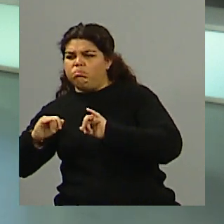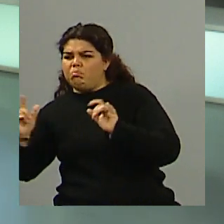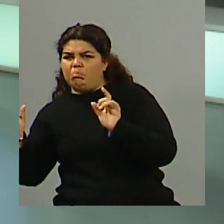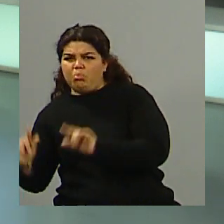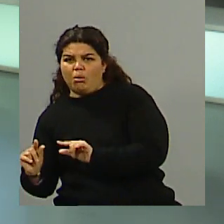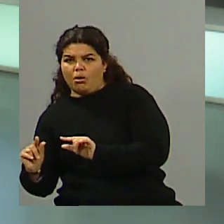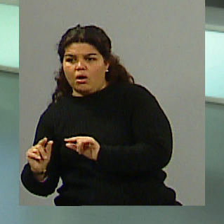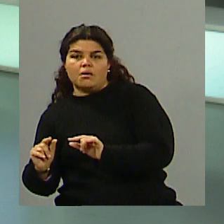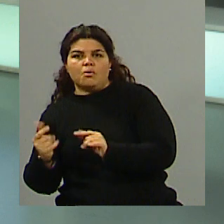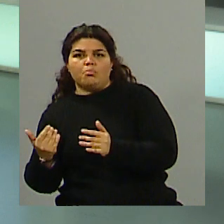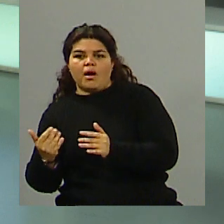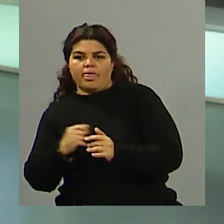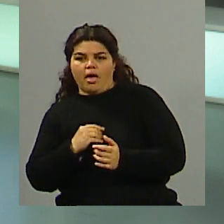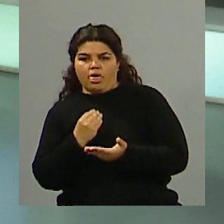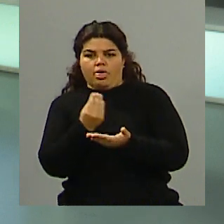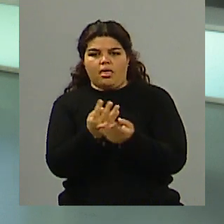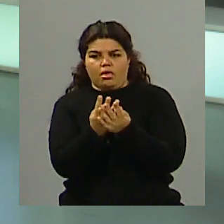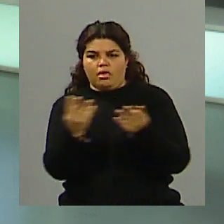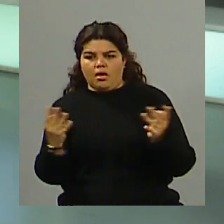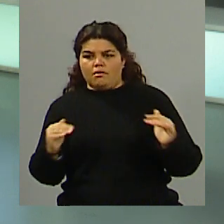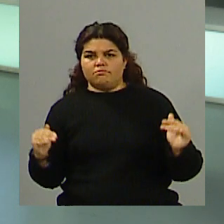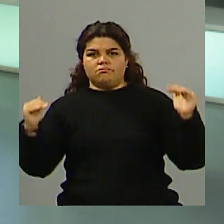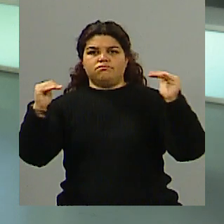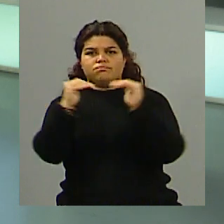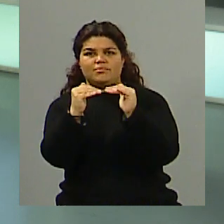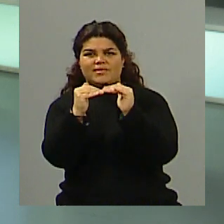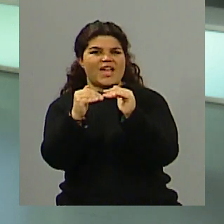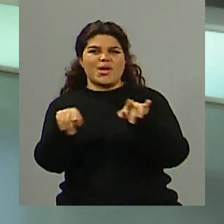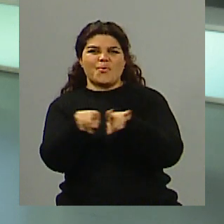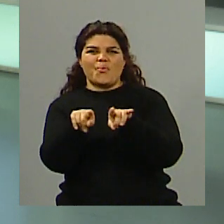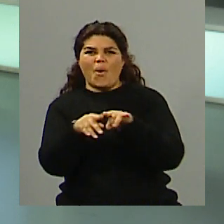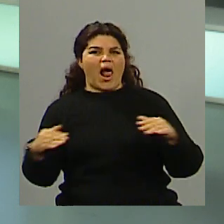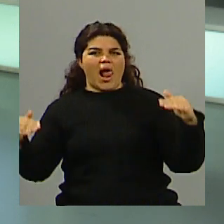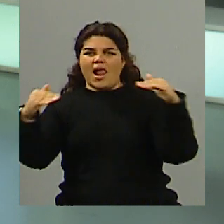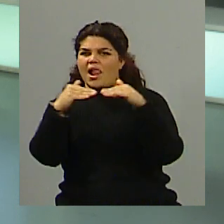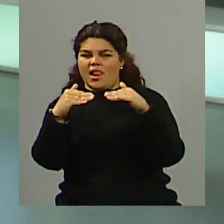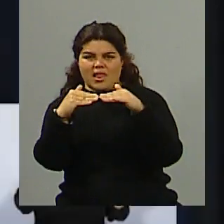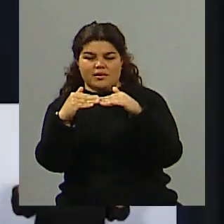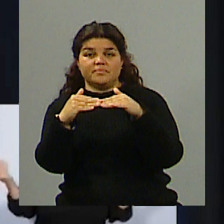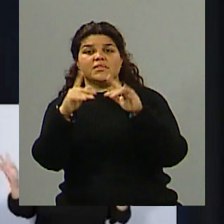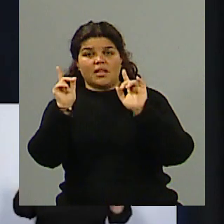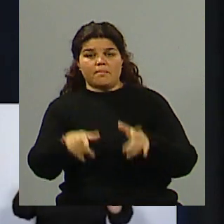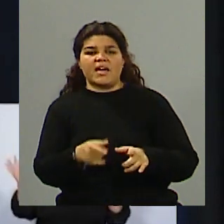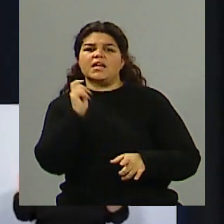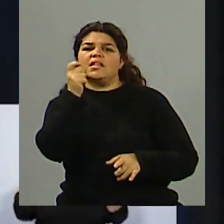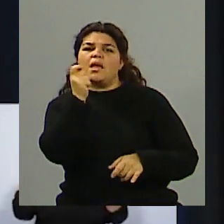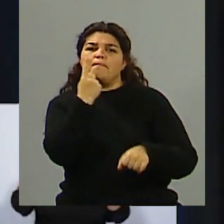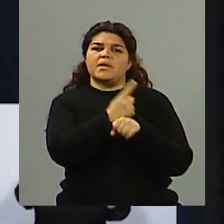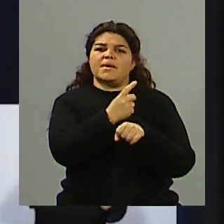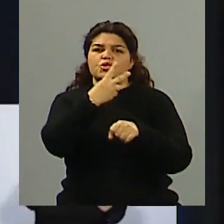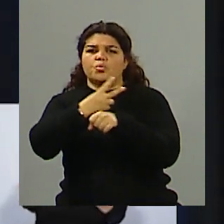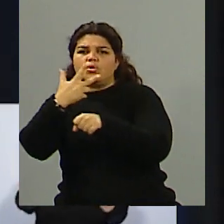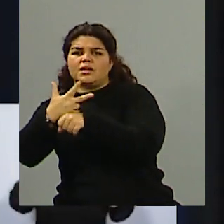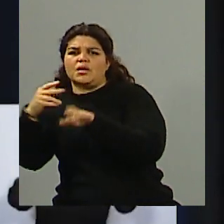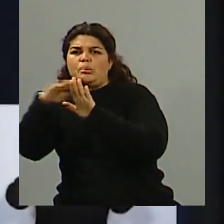hay un orden que se sortea y eso, bueno, de alguna manera les da a todos la misma posibilidad. Así es. Vamos a